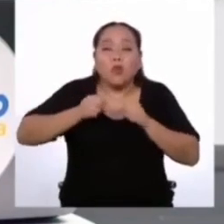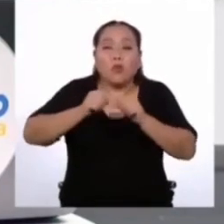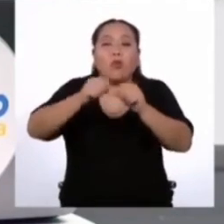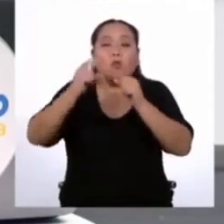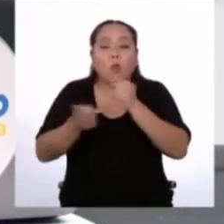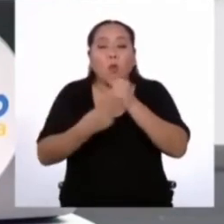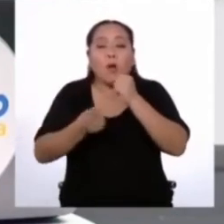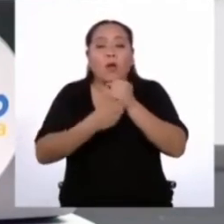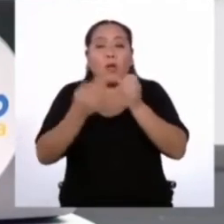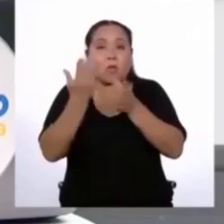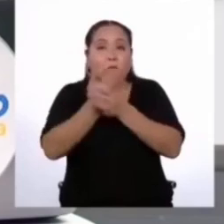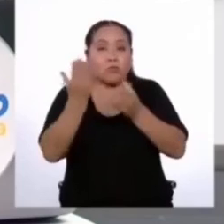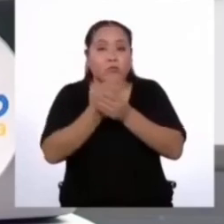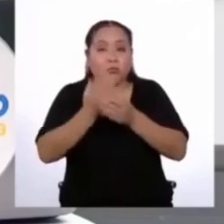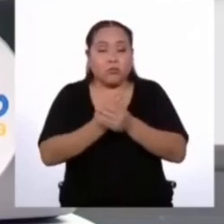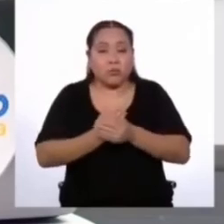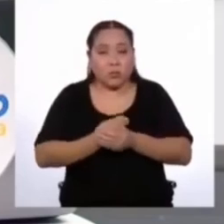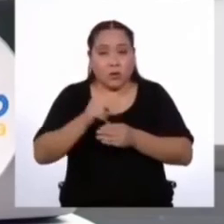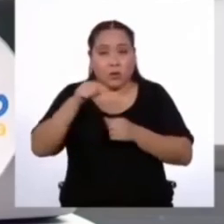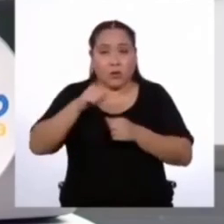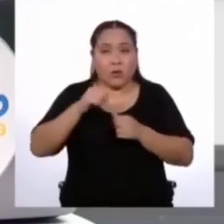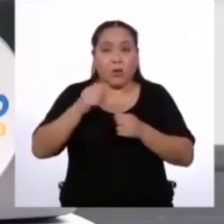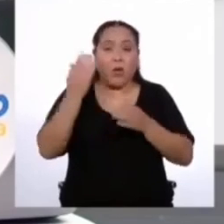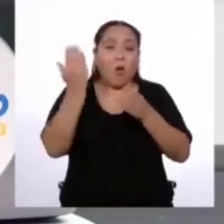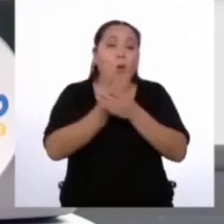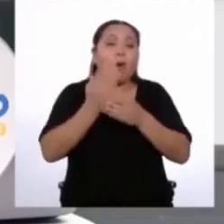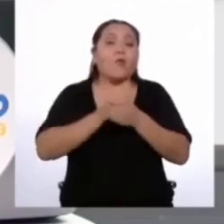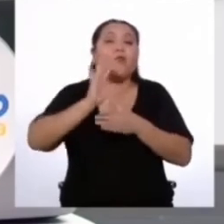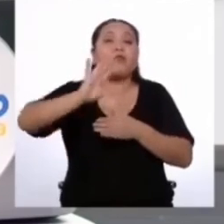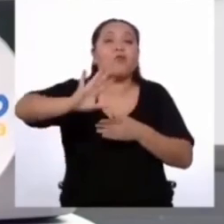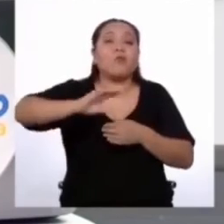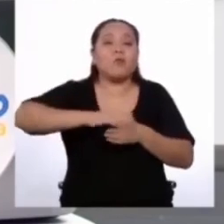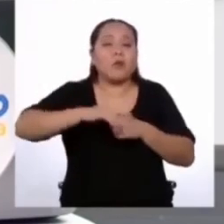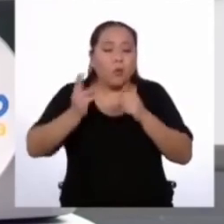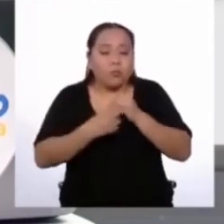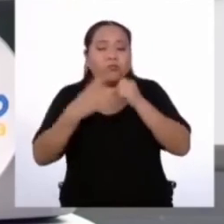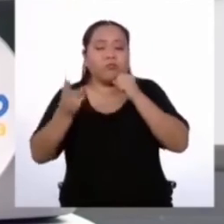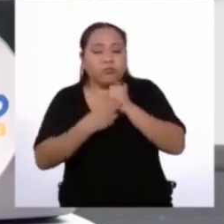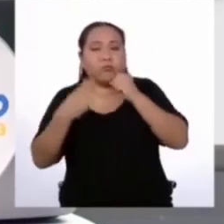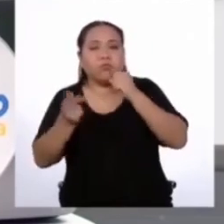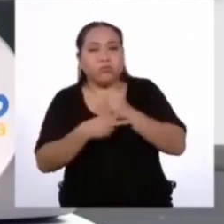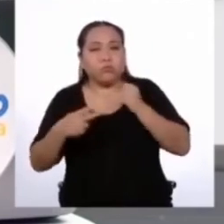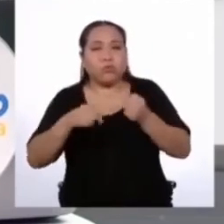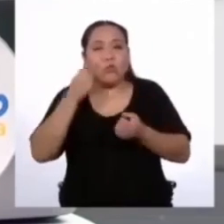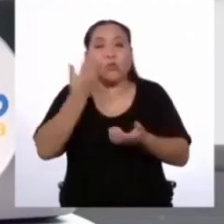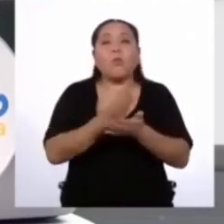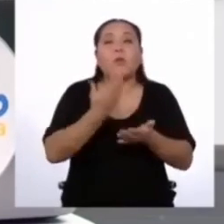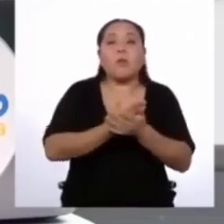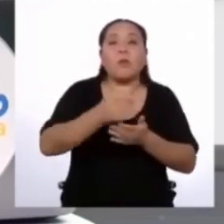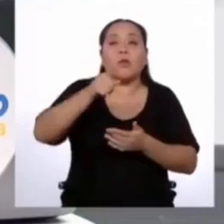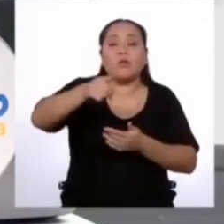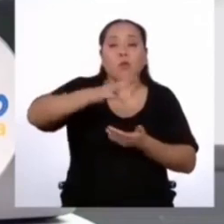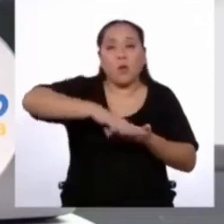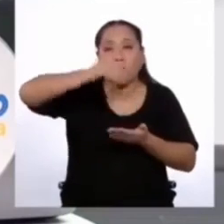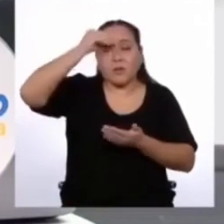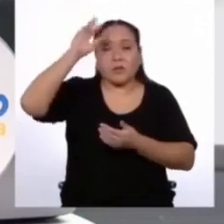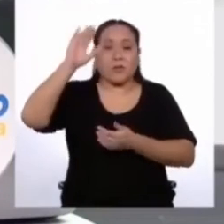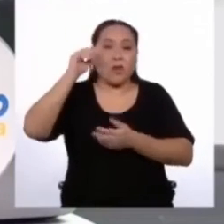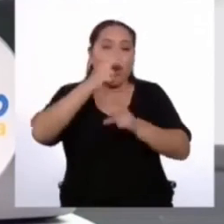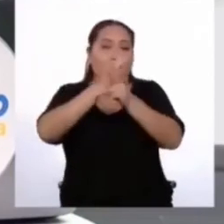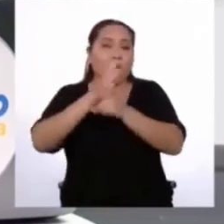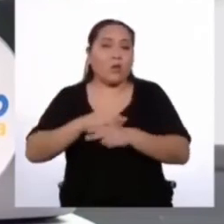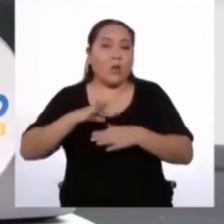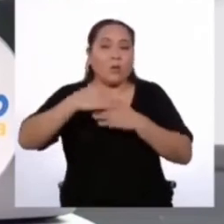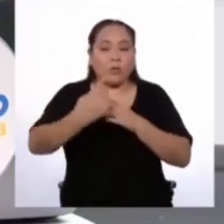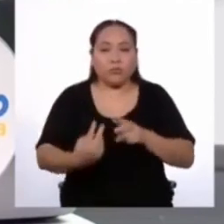Así mismo, te invitamos a guardarlo en tu portafolio, donde estás archivando las evidencias de tu aprendizaje. ¡Chao! ¡Cuídate y nos